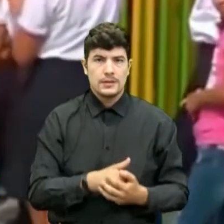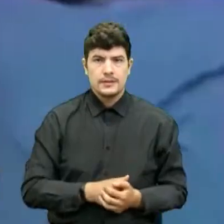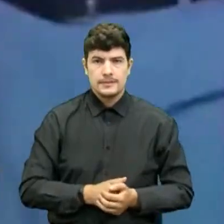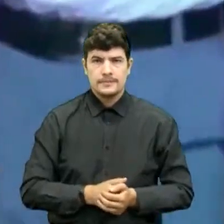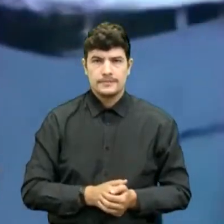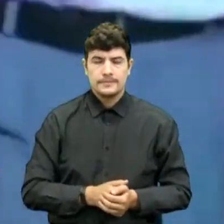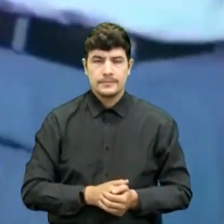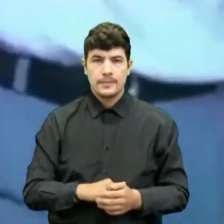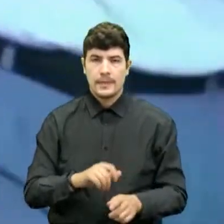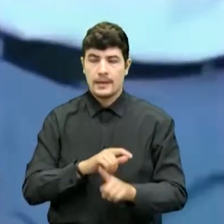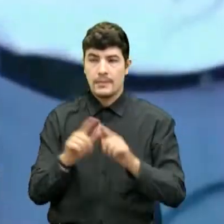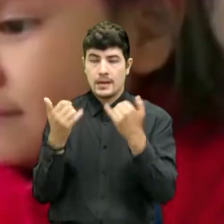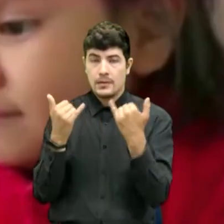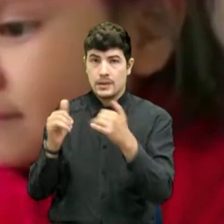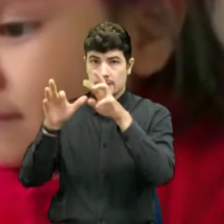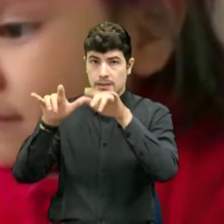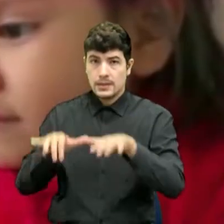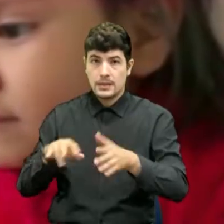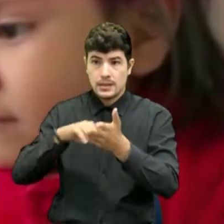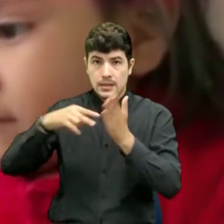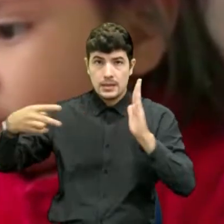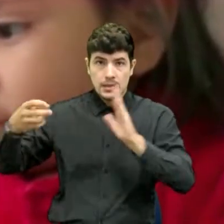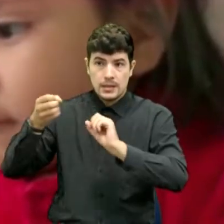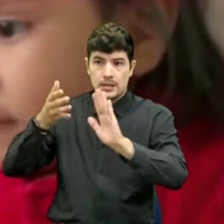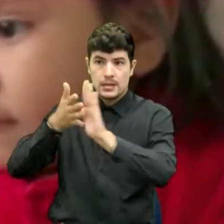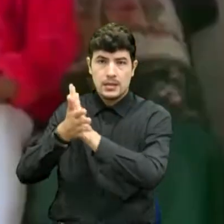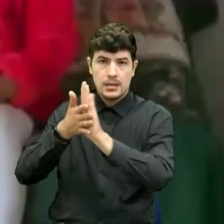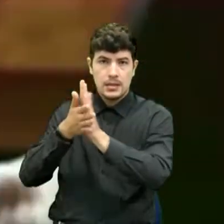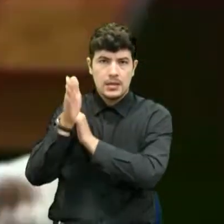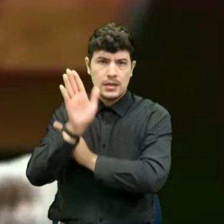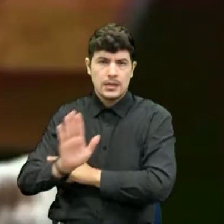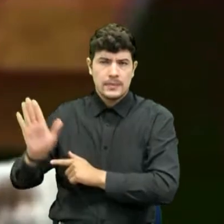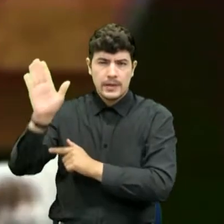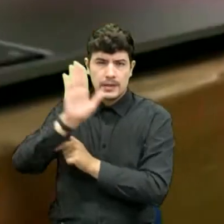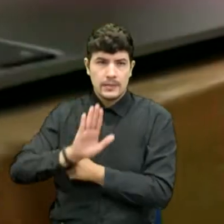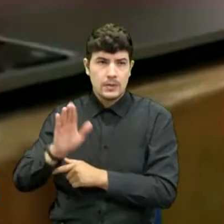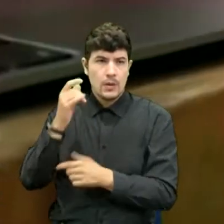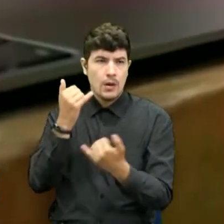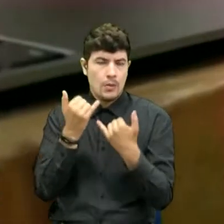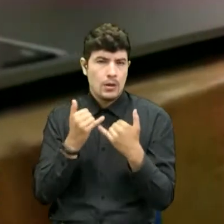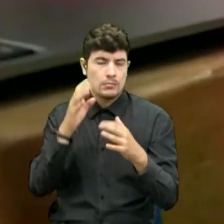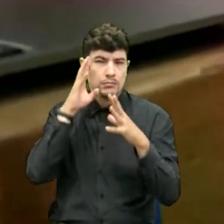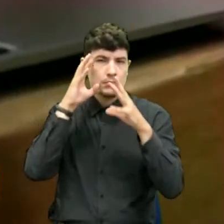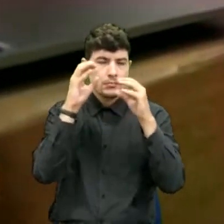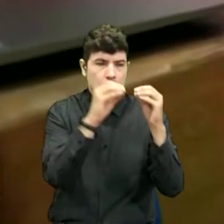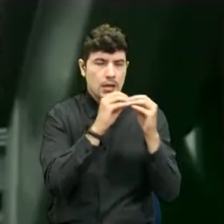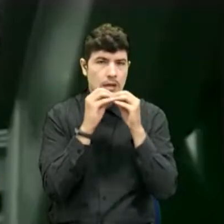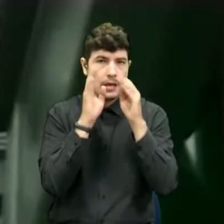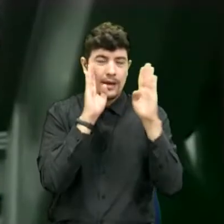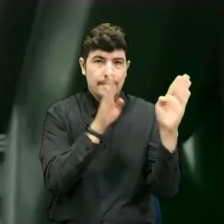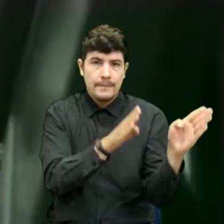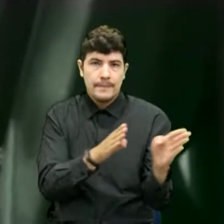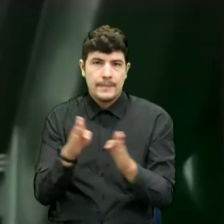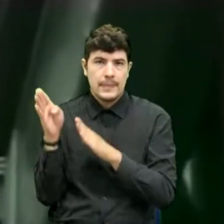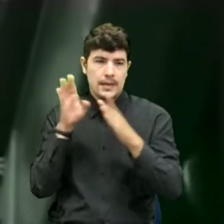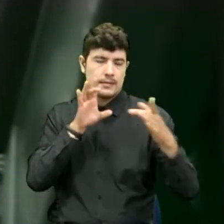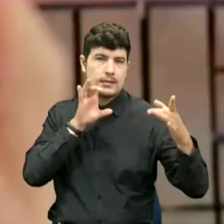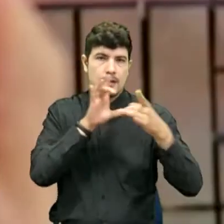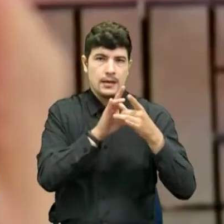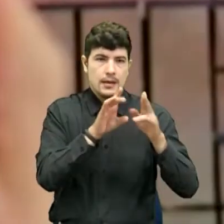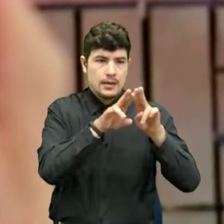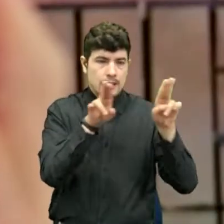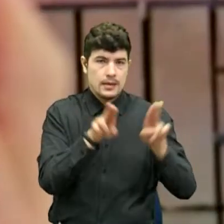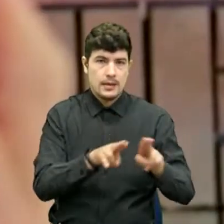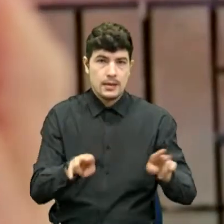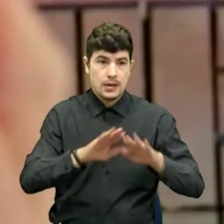Secretaría de las Tecnologías de la Información del Departamento, se viene articulando un plan de conectividad para algunas sedes educativas que